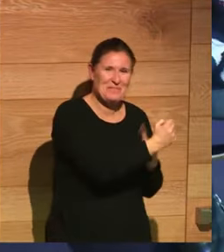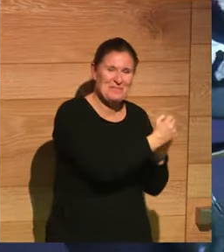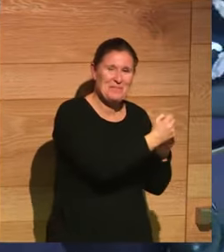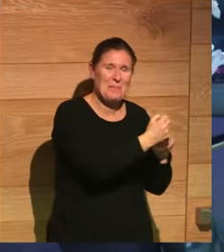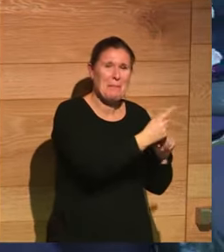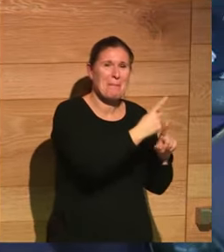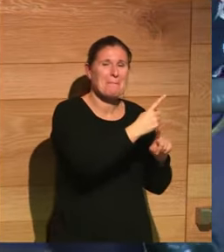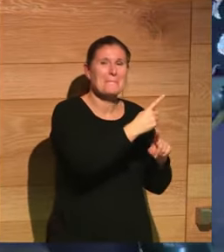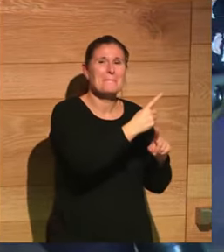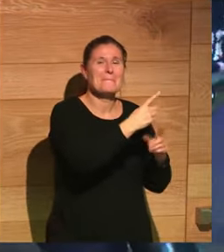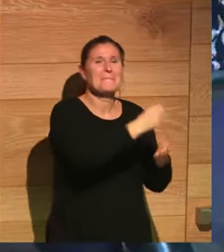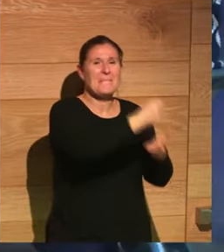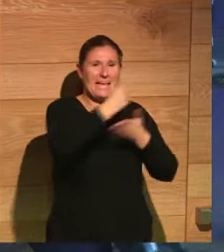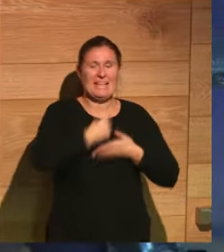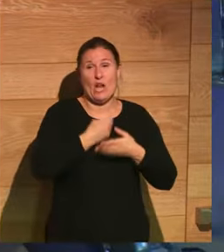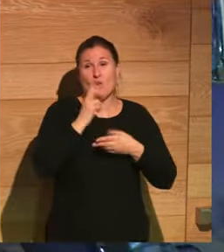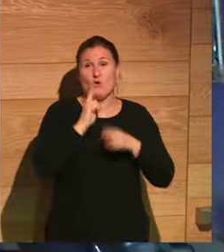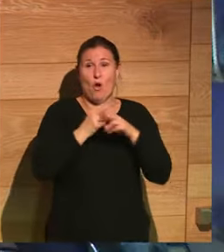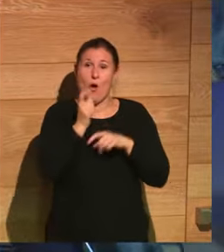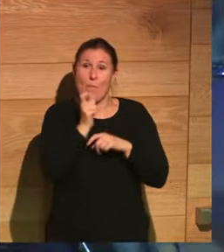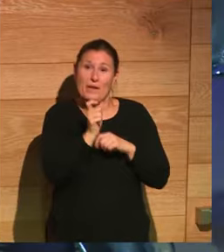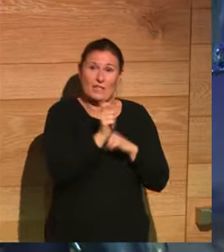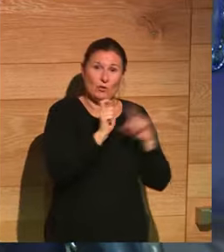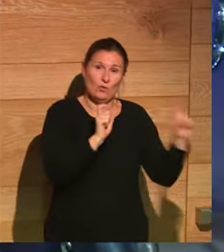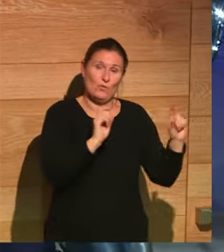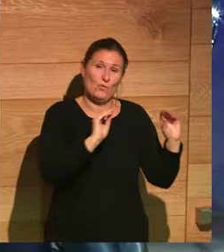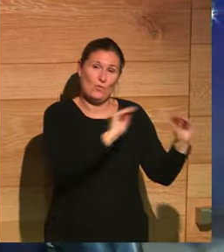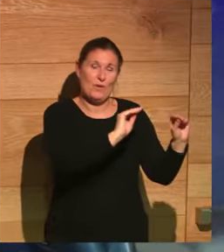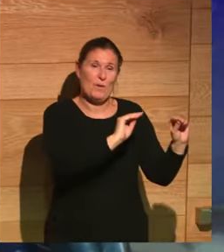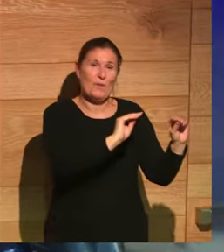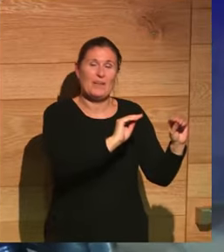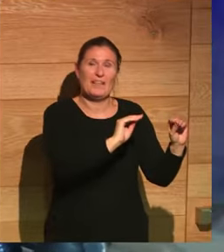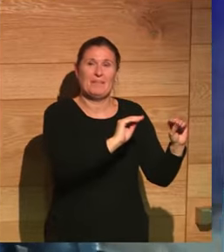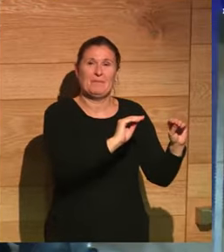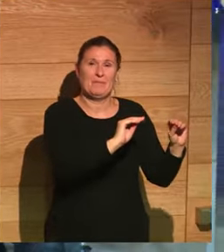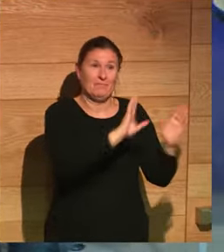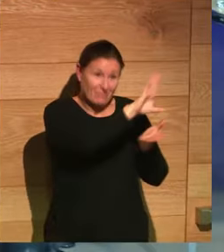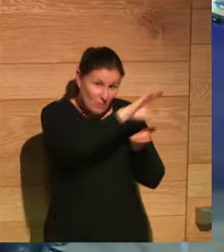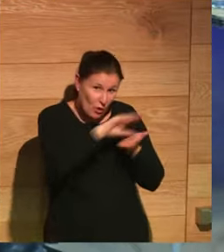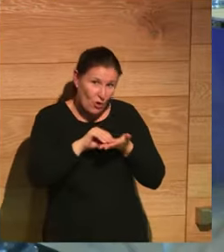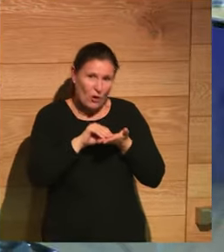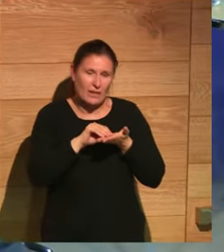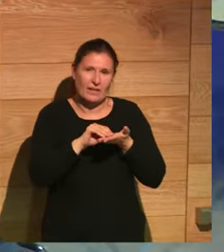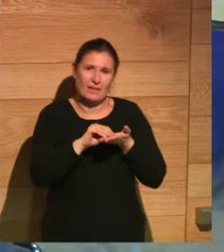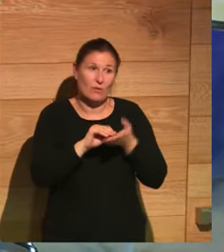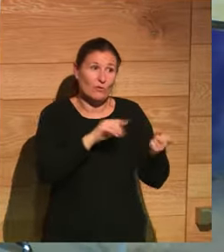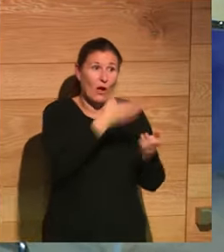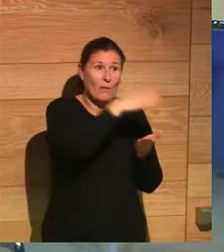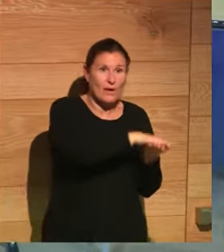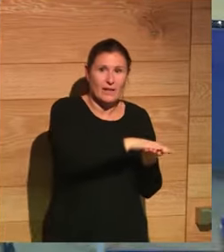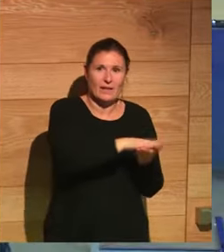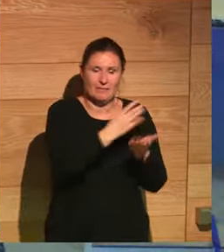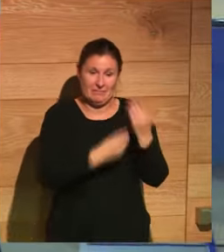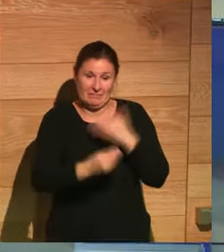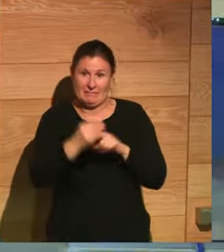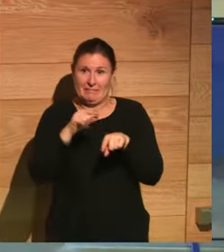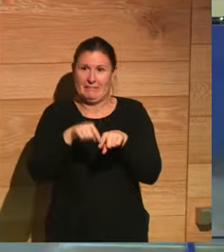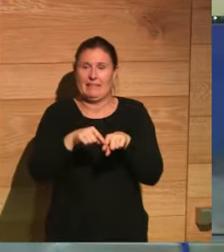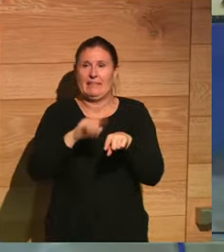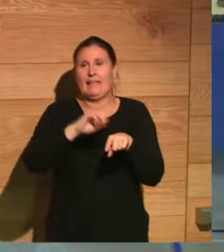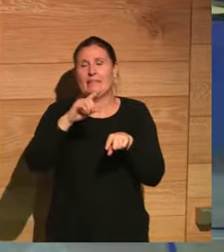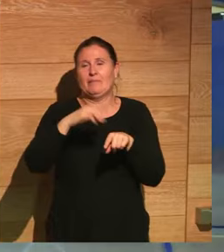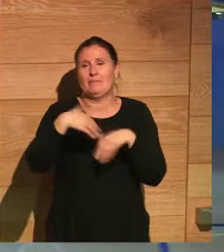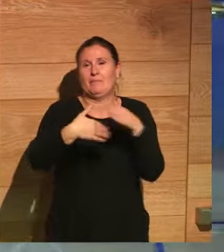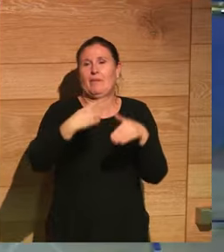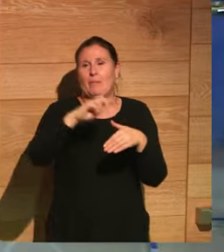importante, el nombre de César, porque le adopta de forma póstuma. Inmediatamente este chaval se cambia el nombre, se pone Cayo Julio